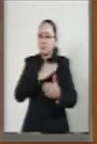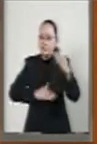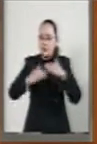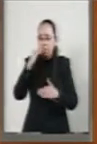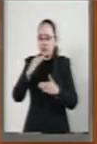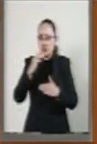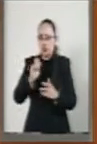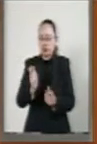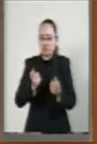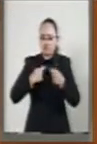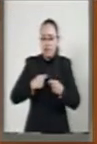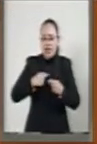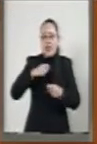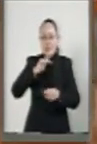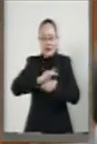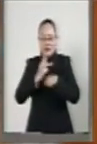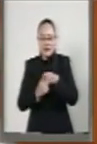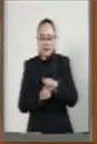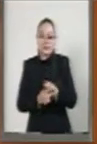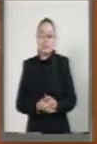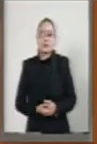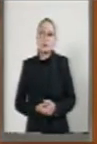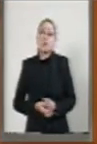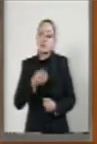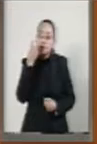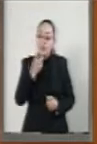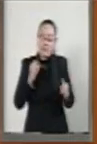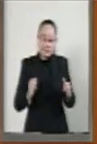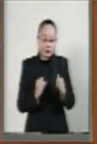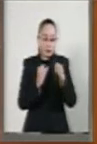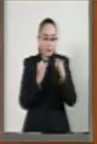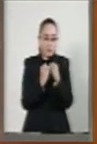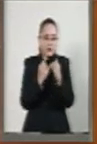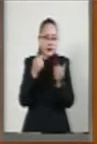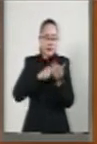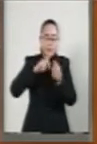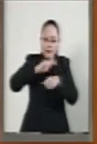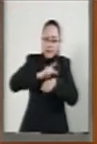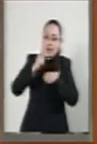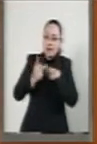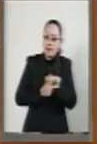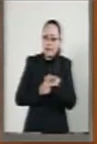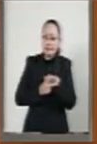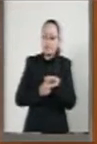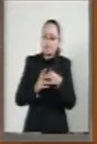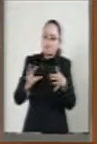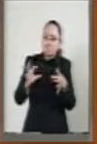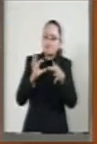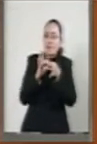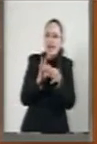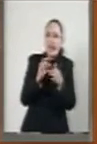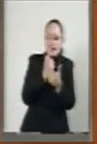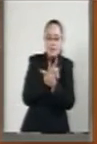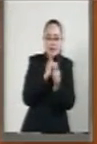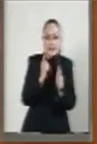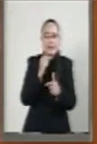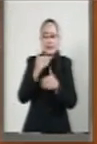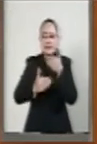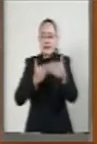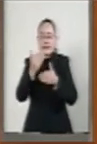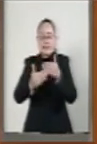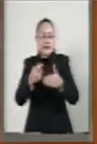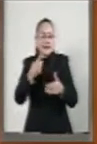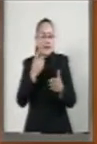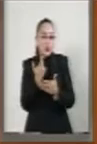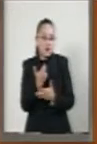identidad nacional. Nuestras instituciones nacionales, el ejercicio de la soberanía y el desarrollo económico